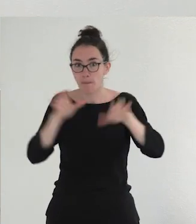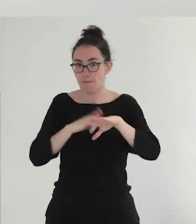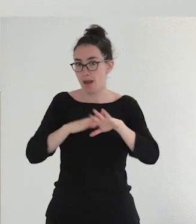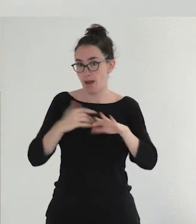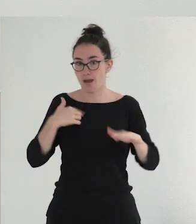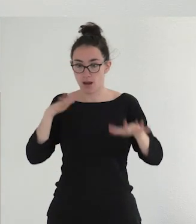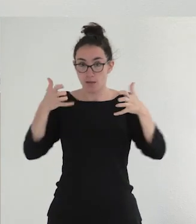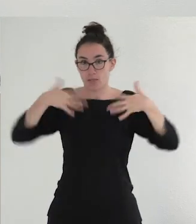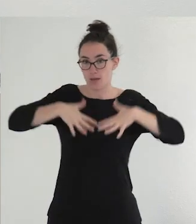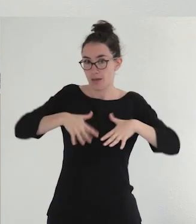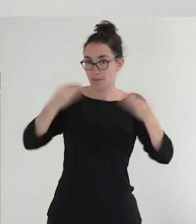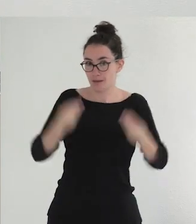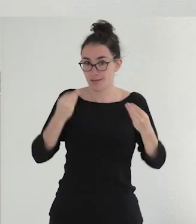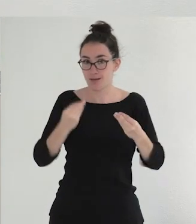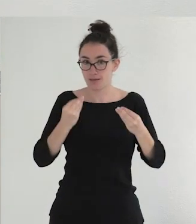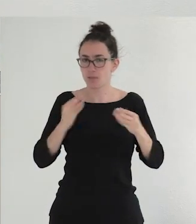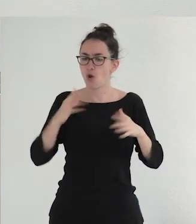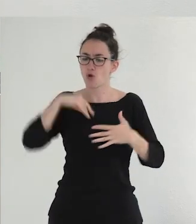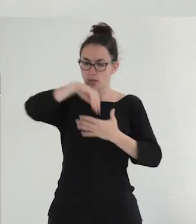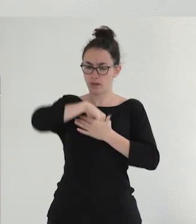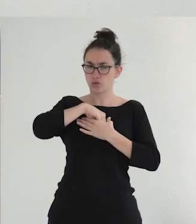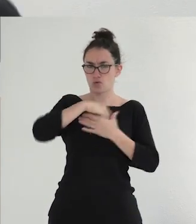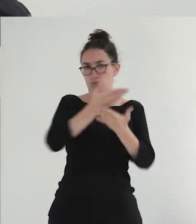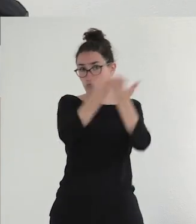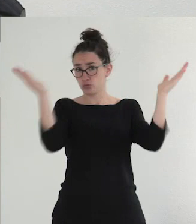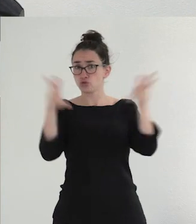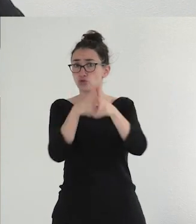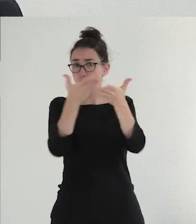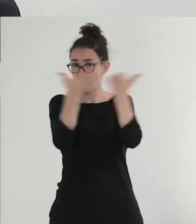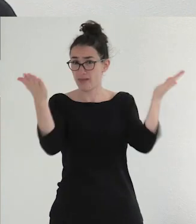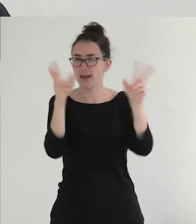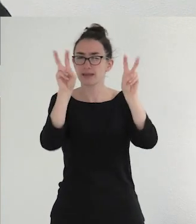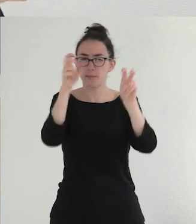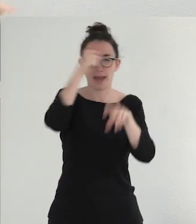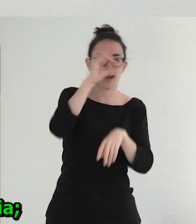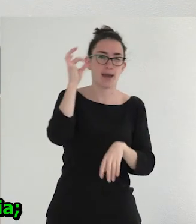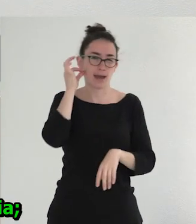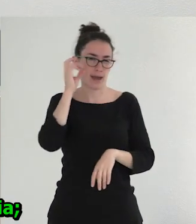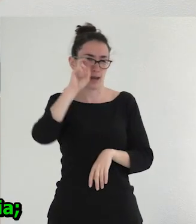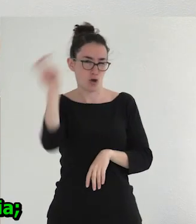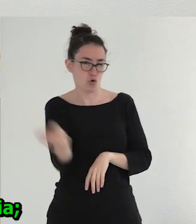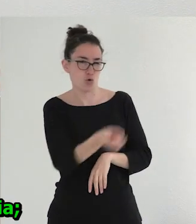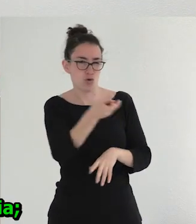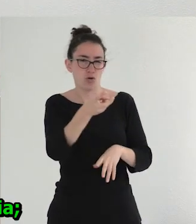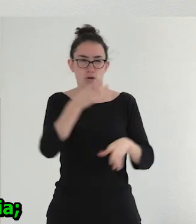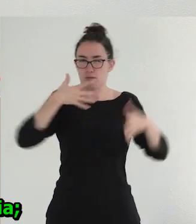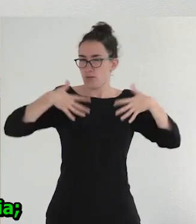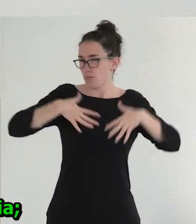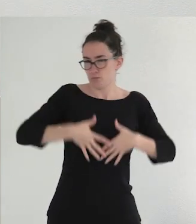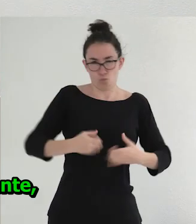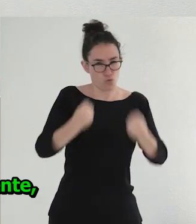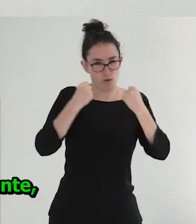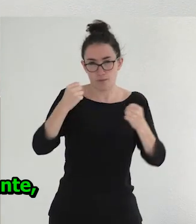una normatividad muy fuerte que tenemos muy incorporada en nuestra sociedad. Está muy normalizada esa forma de trasladar el imaginario de